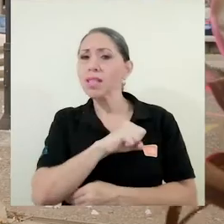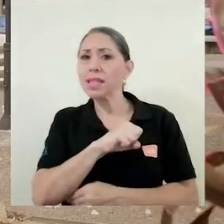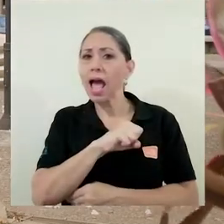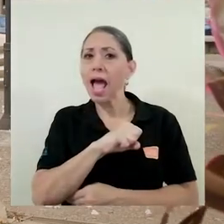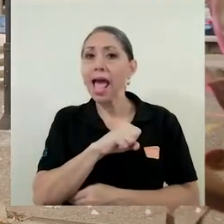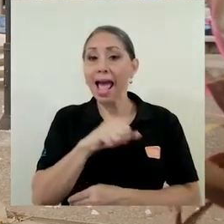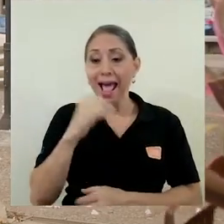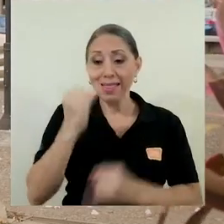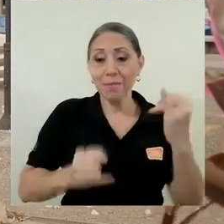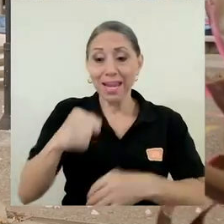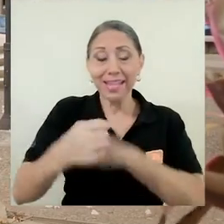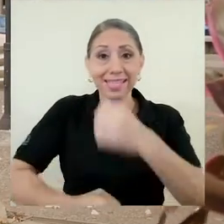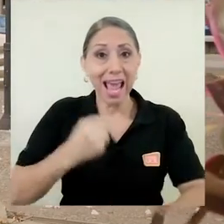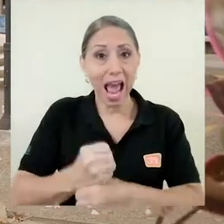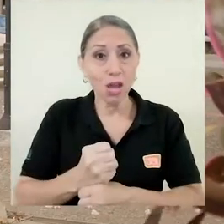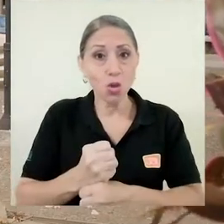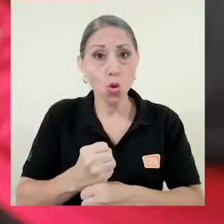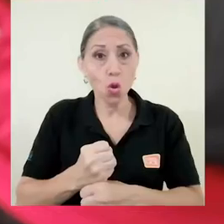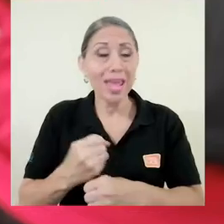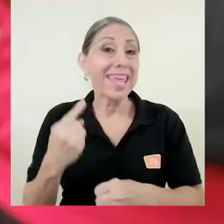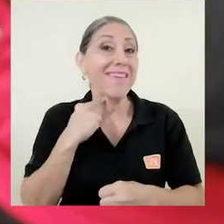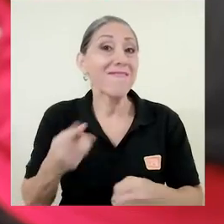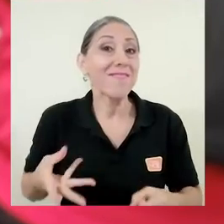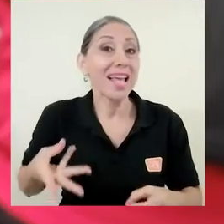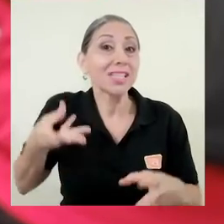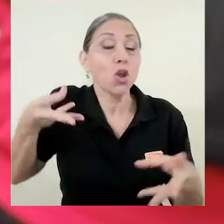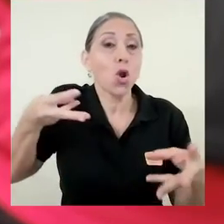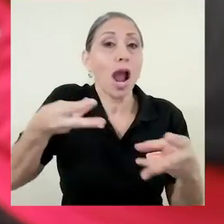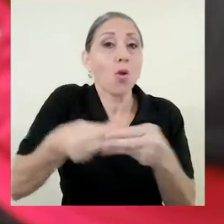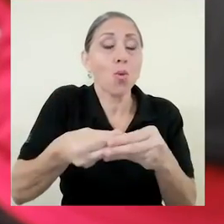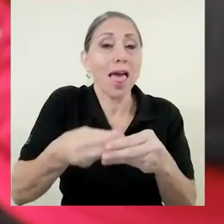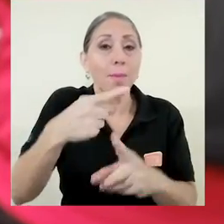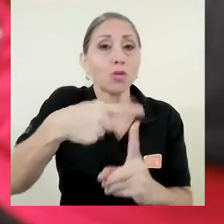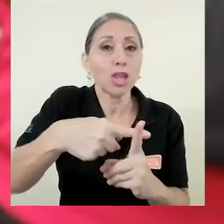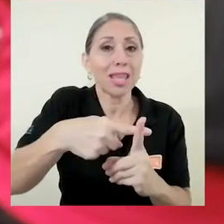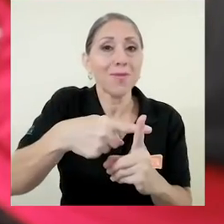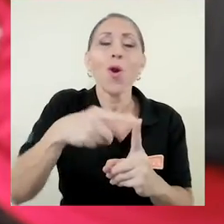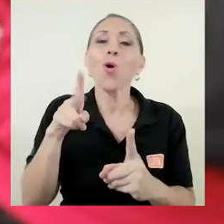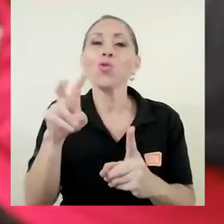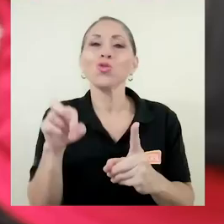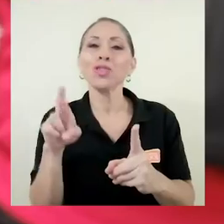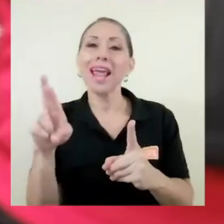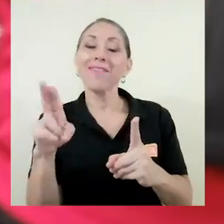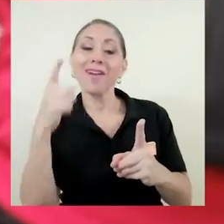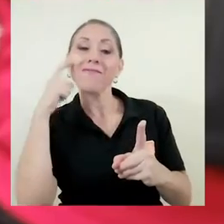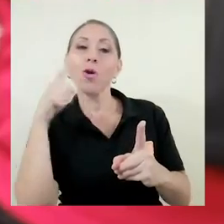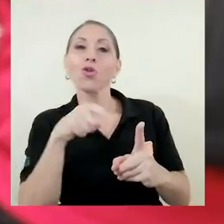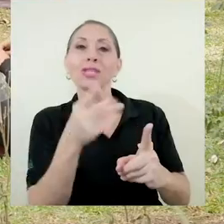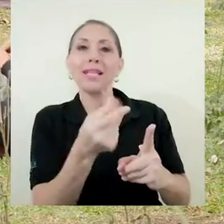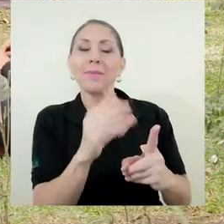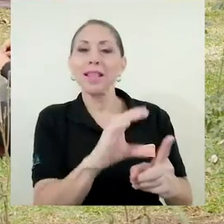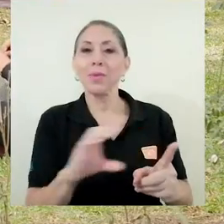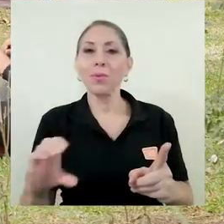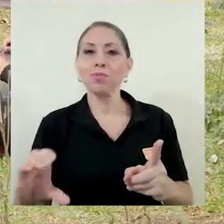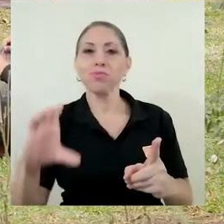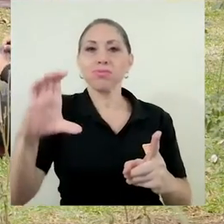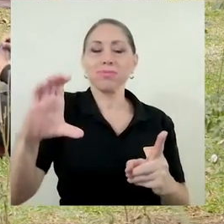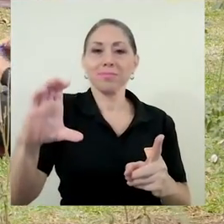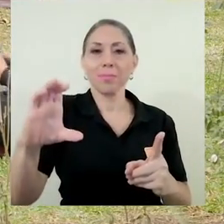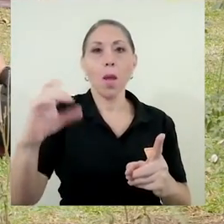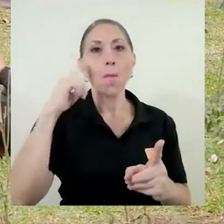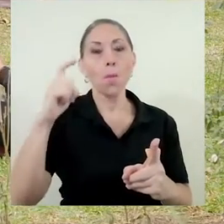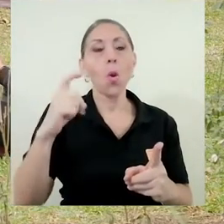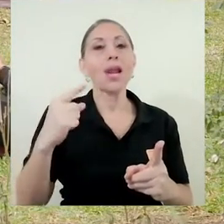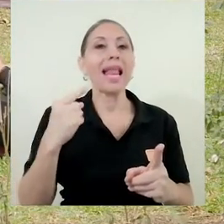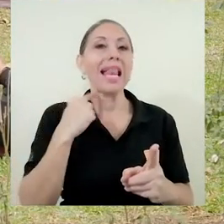porcentaje de inflación acumulada positivo, la UCR reconocerá ese monto como un aumento salarial debido al costo de